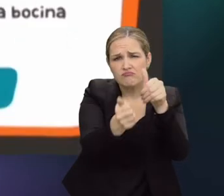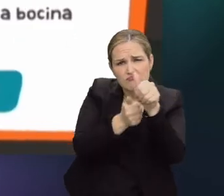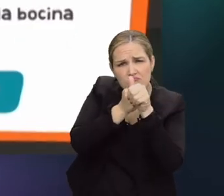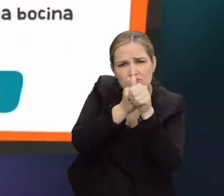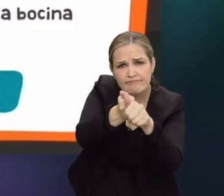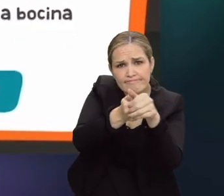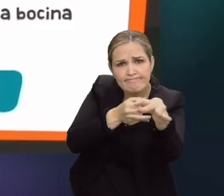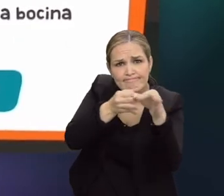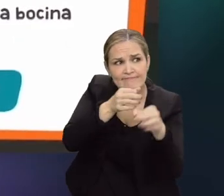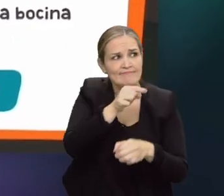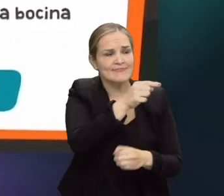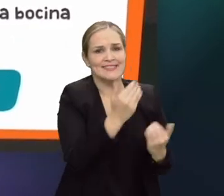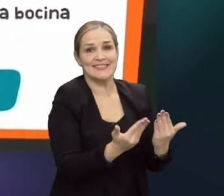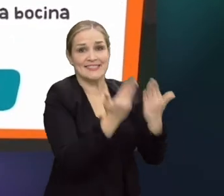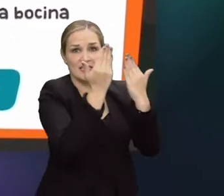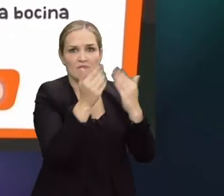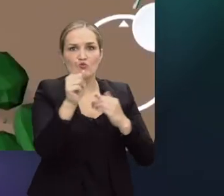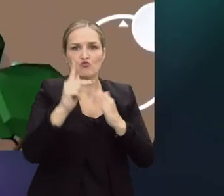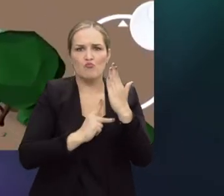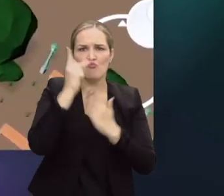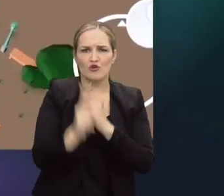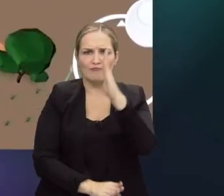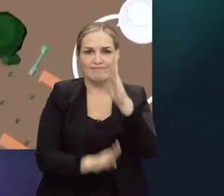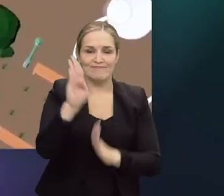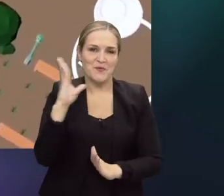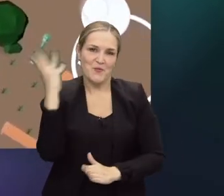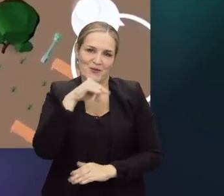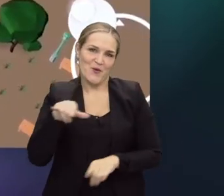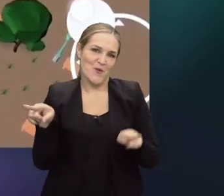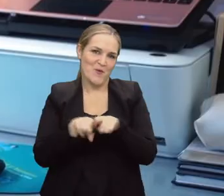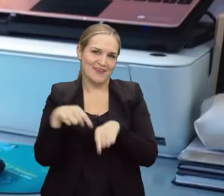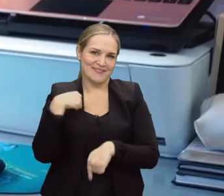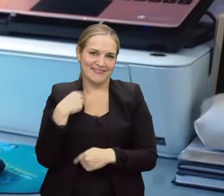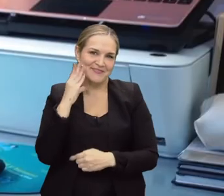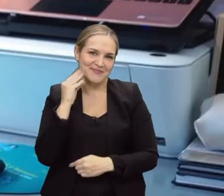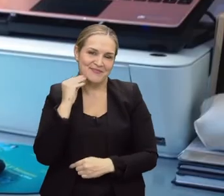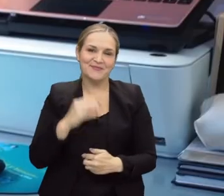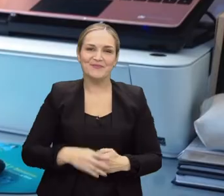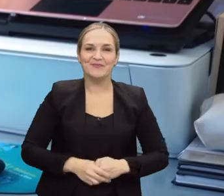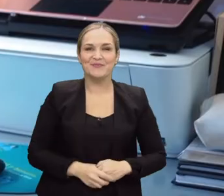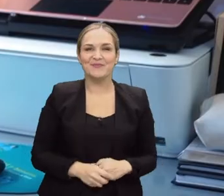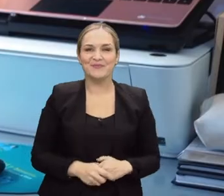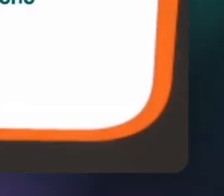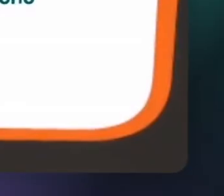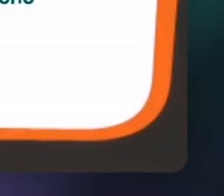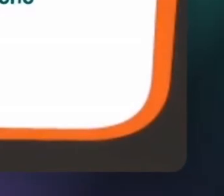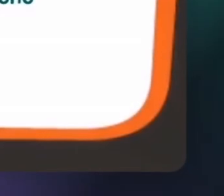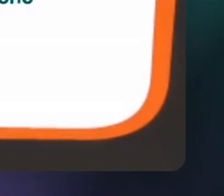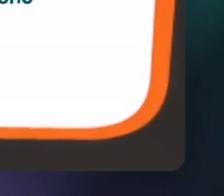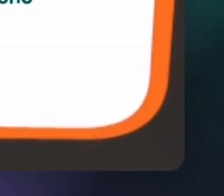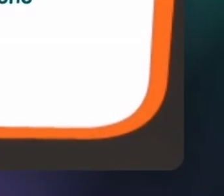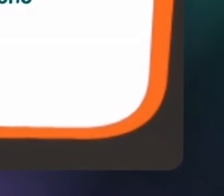encuentran un acompañamiento que nos pueden llevar a ejecutar proyectos tan lindos como borón